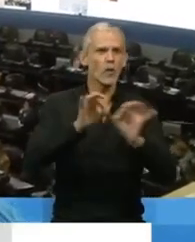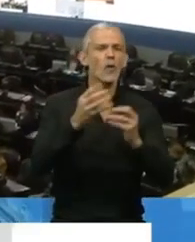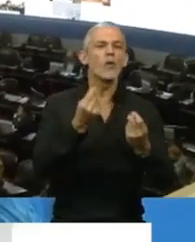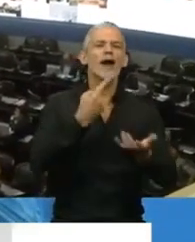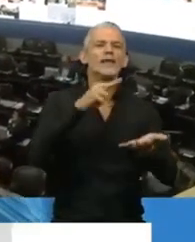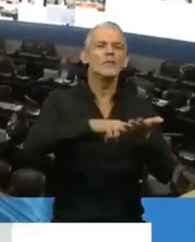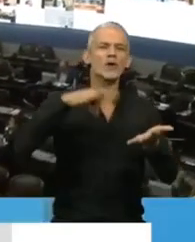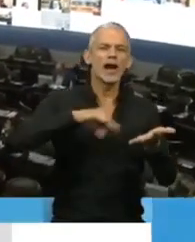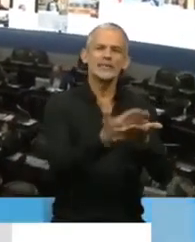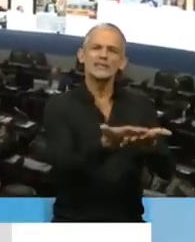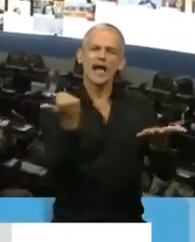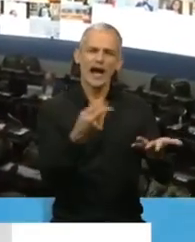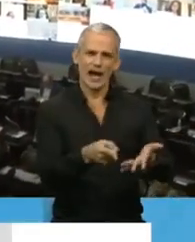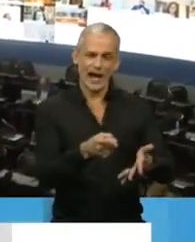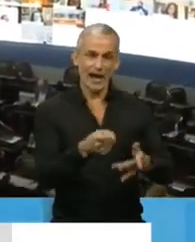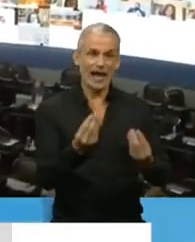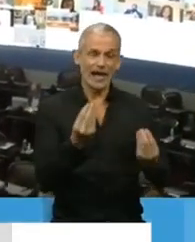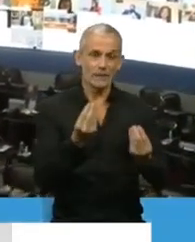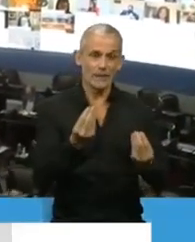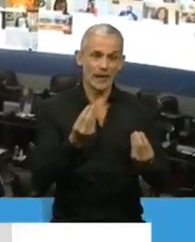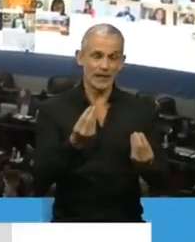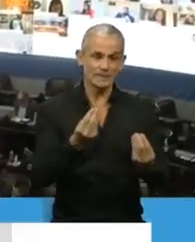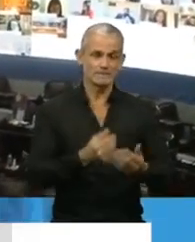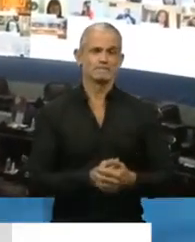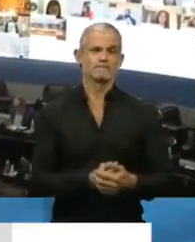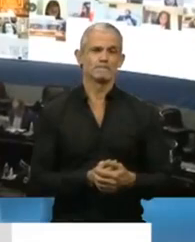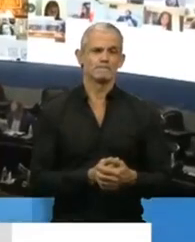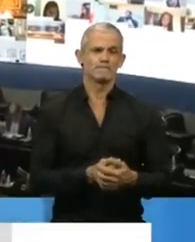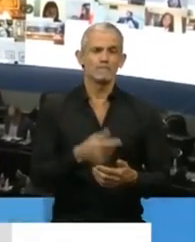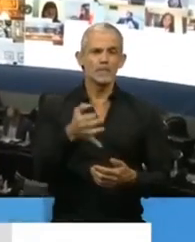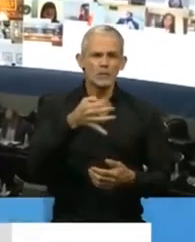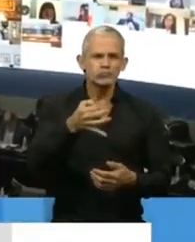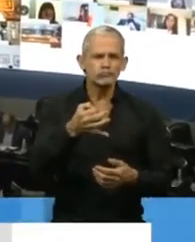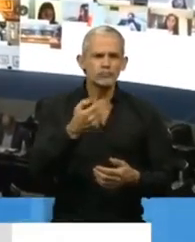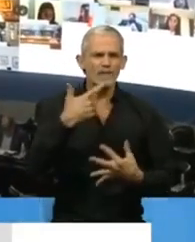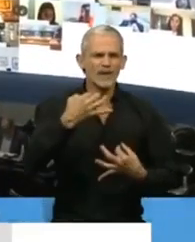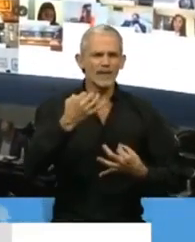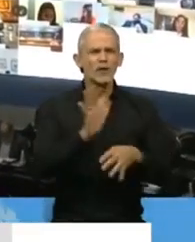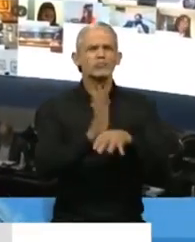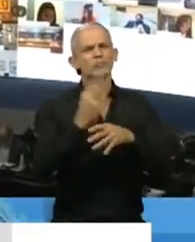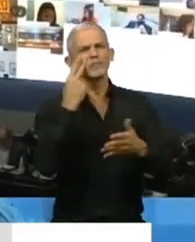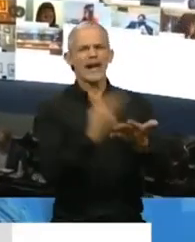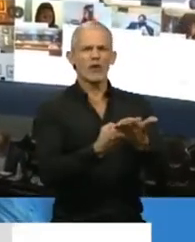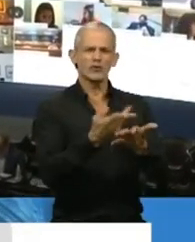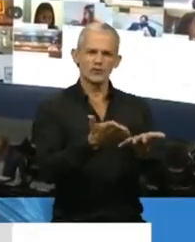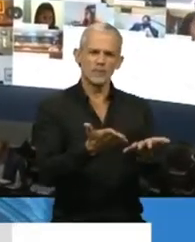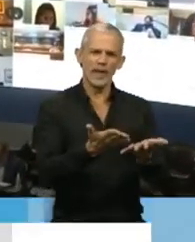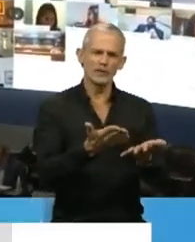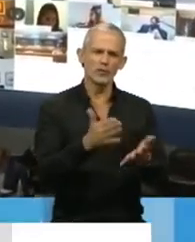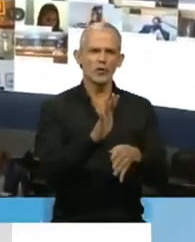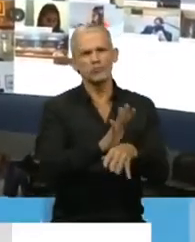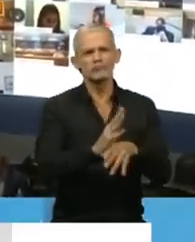exhibición del impuesto a las ganancias, que lo cierto es, Presidente, que es un verdadero reconocimiento. No solo, por supuesto,